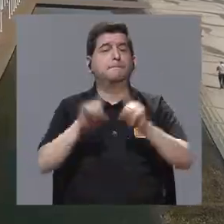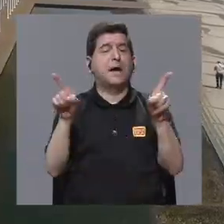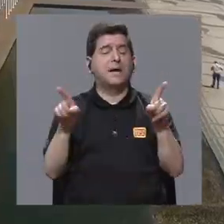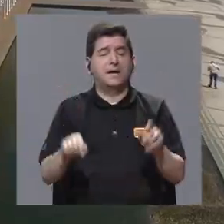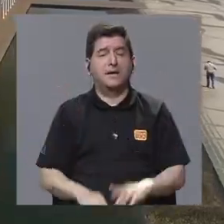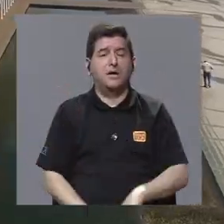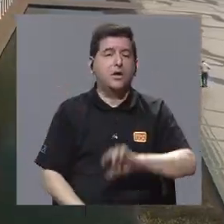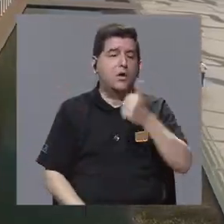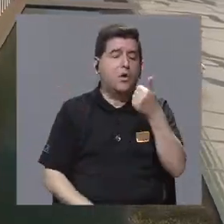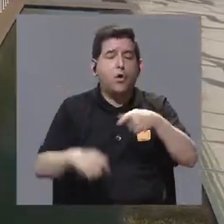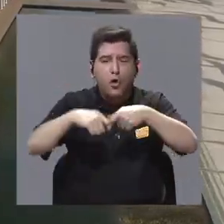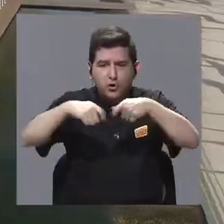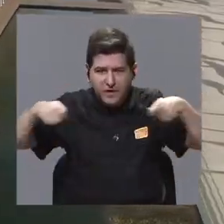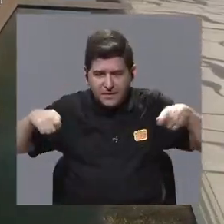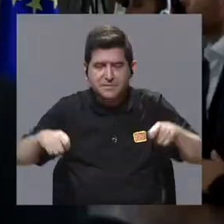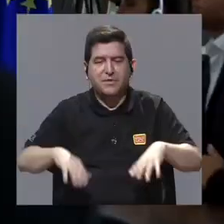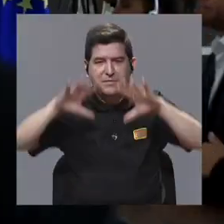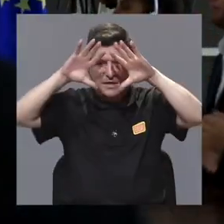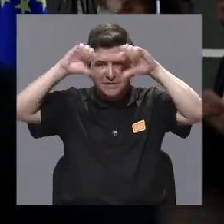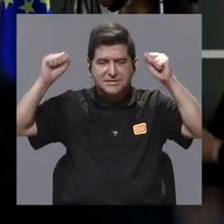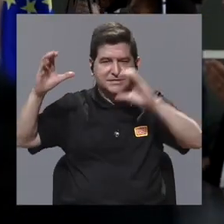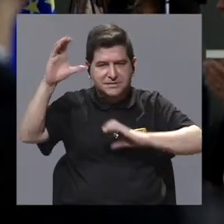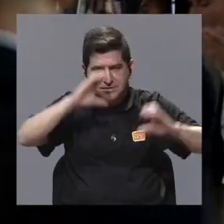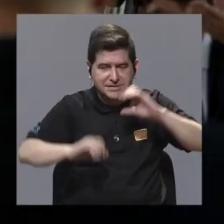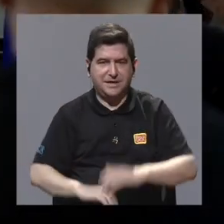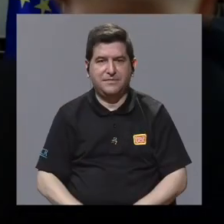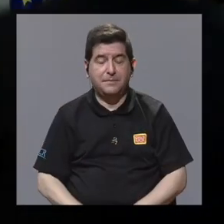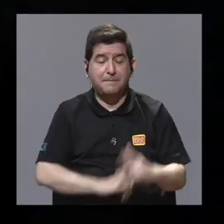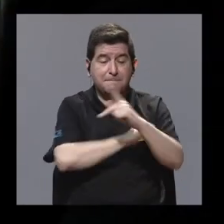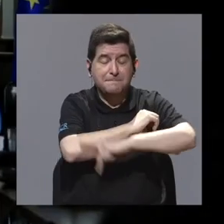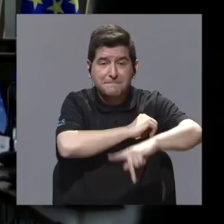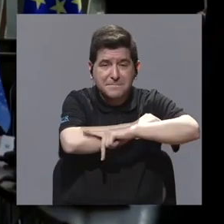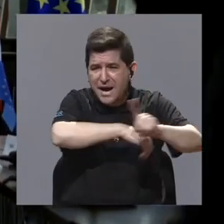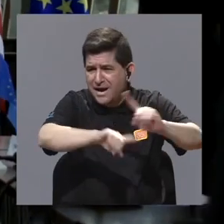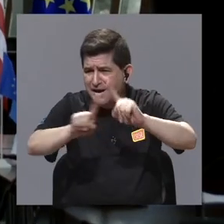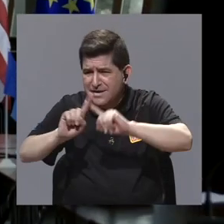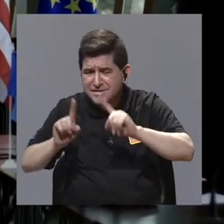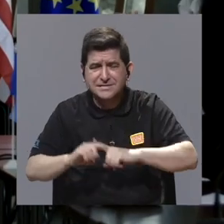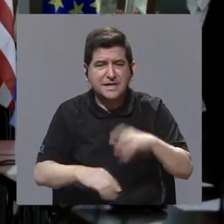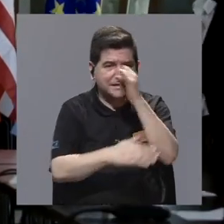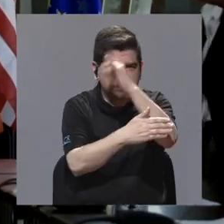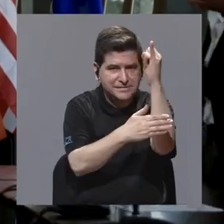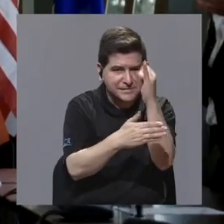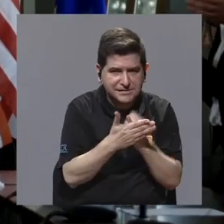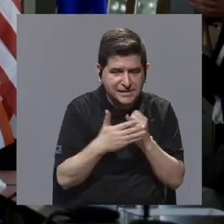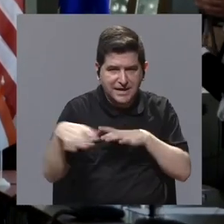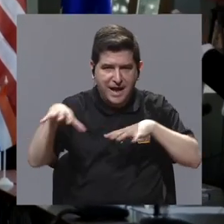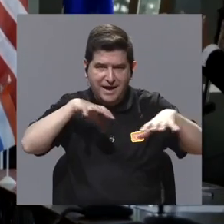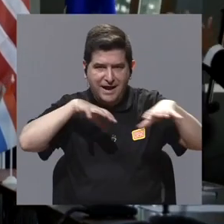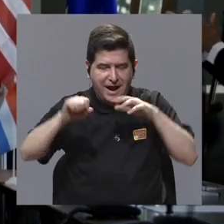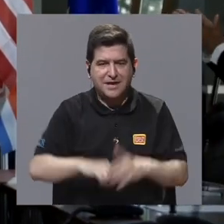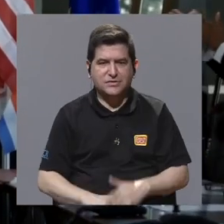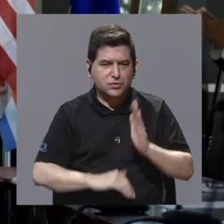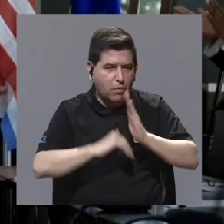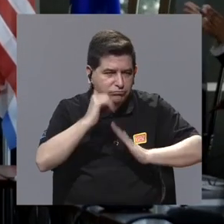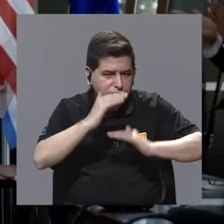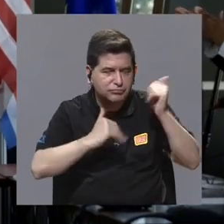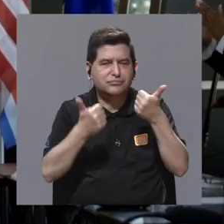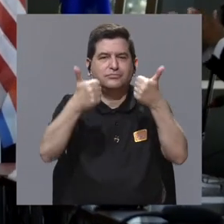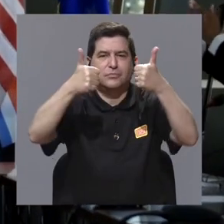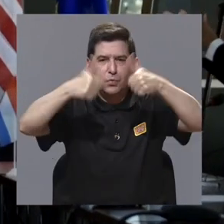también hay otra dimensión de la diplomacia científica, que es cuando los países diseñan acciones para construir